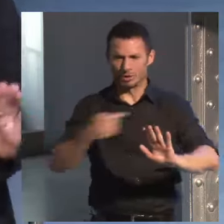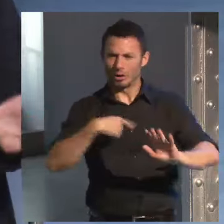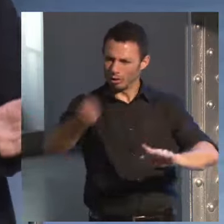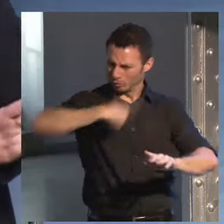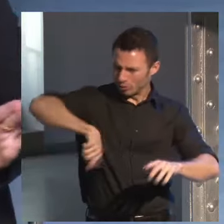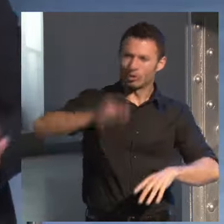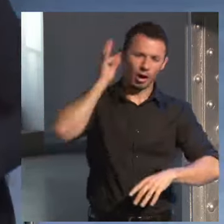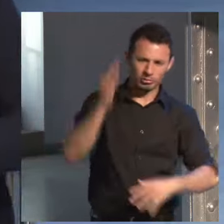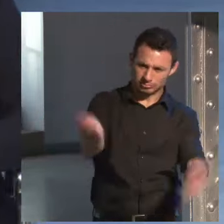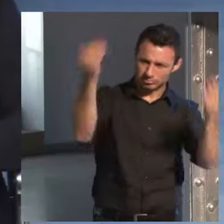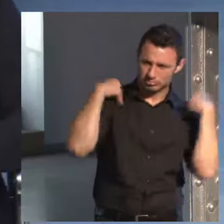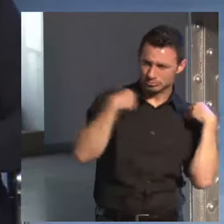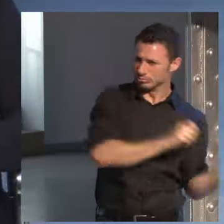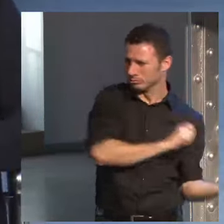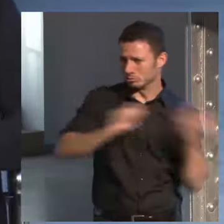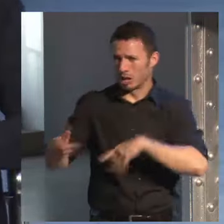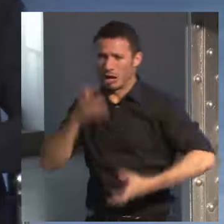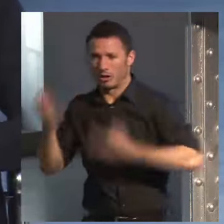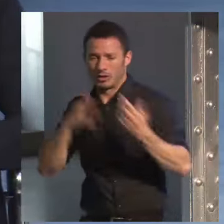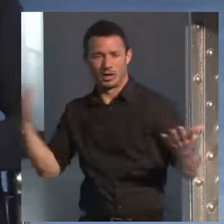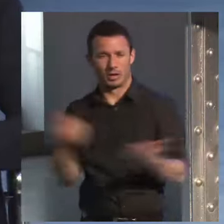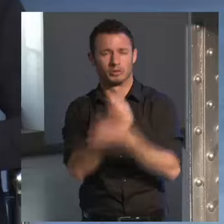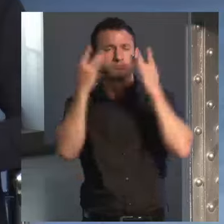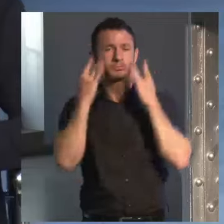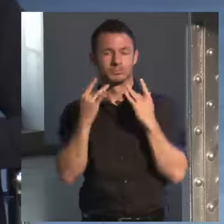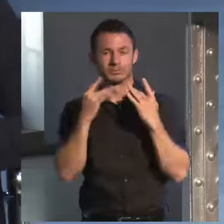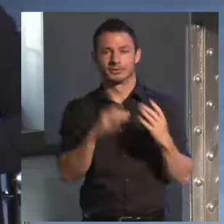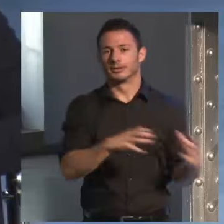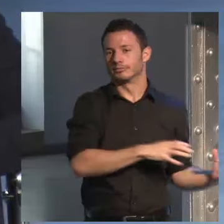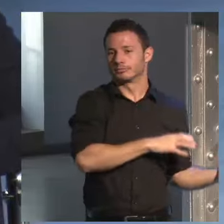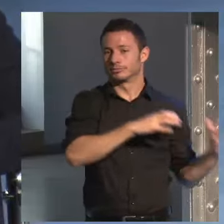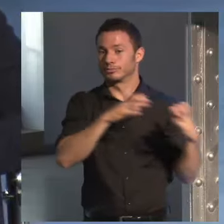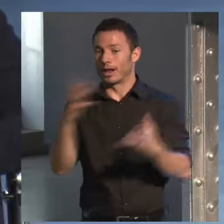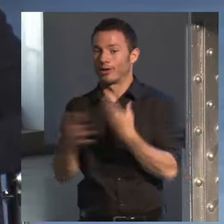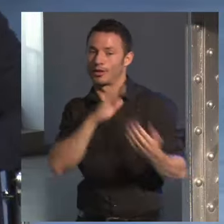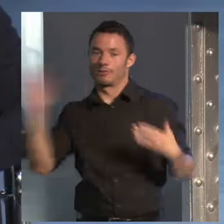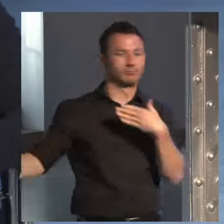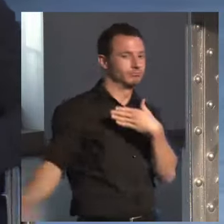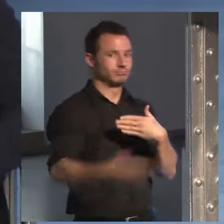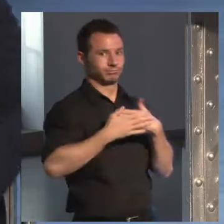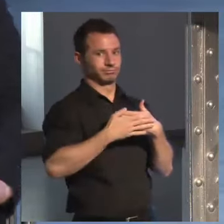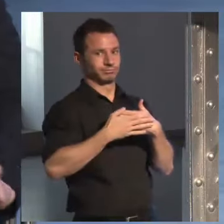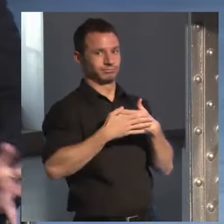la cocina todo limpio todas a la cocina y la puerta cerrada naturalmente